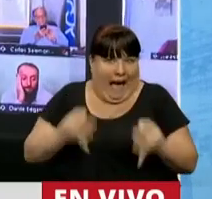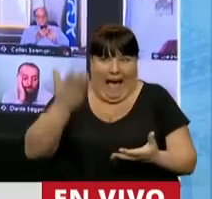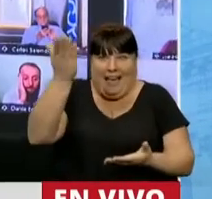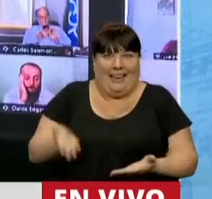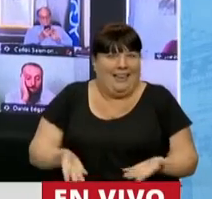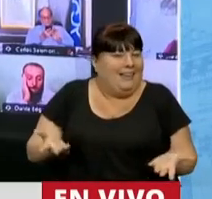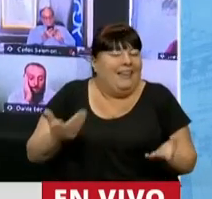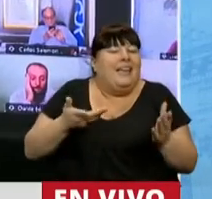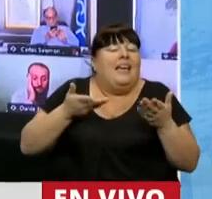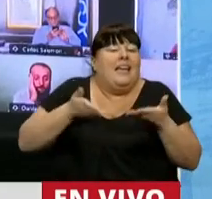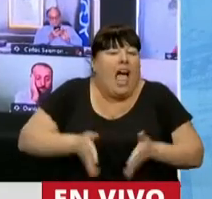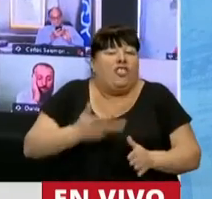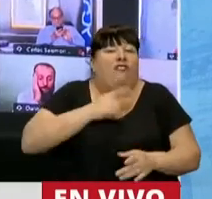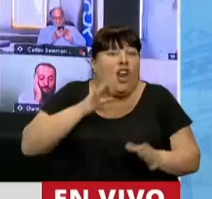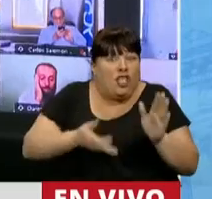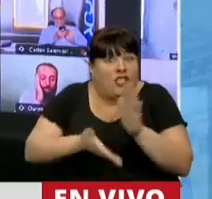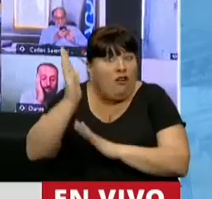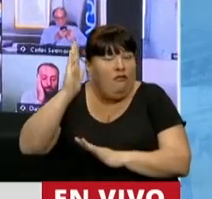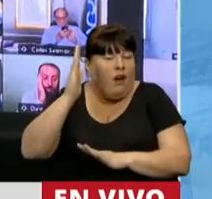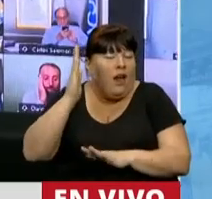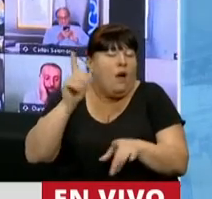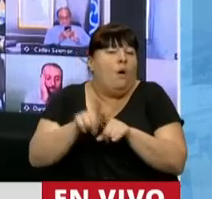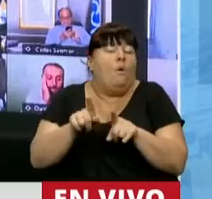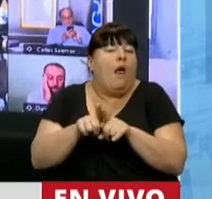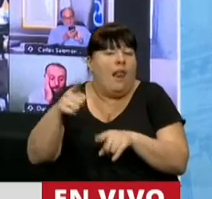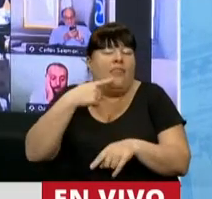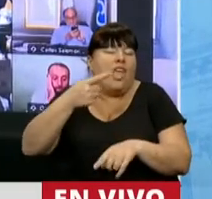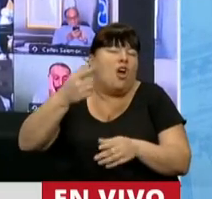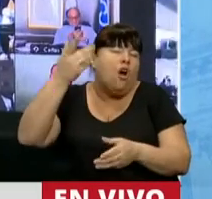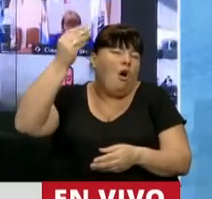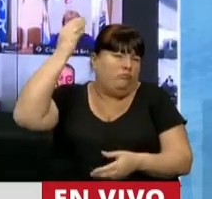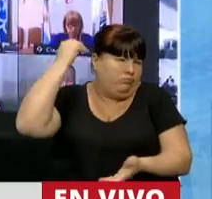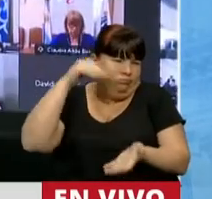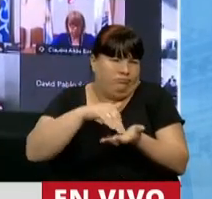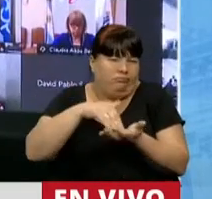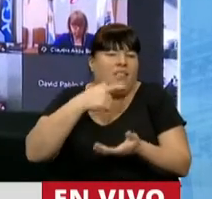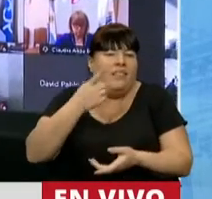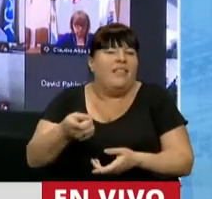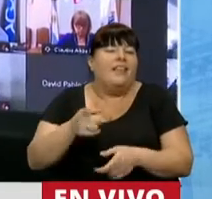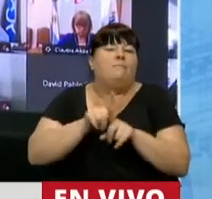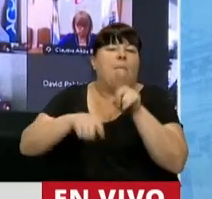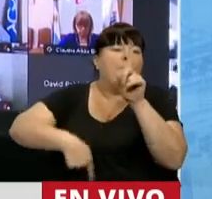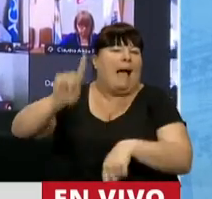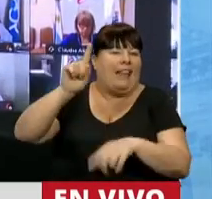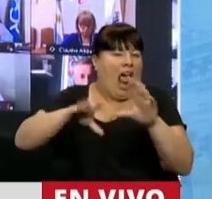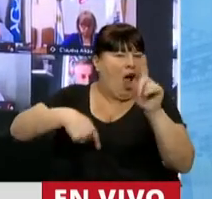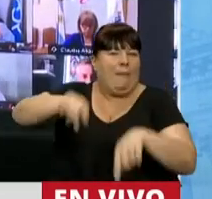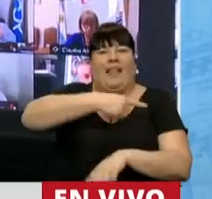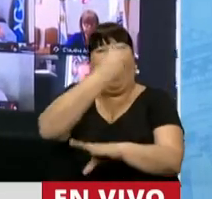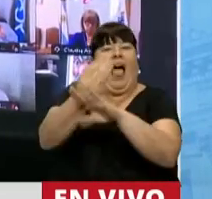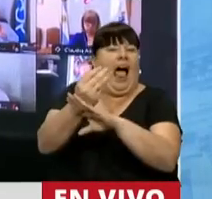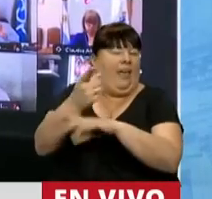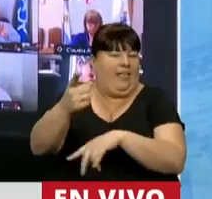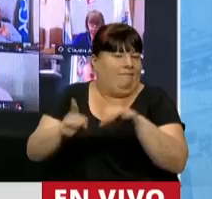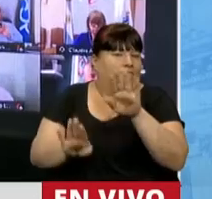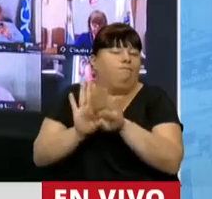que salió de Fiorito y como él dijo un millón de veces, le pegaron una patada en el traste y lo pusieron en la